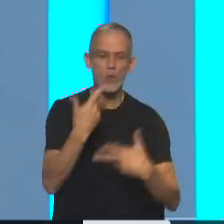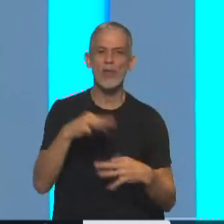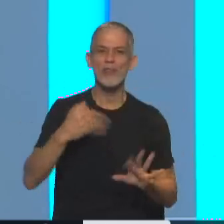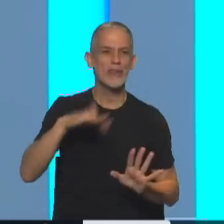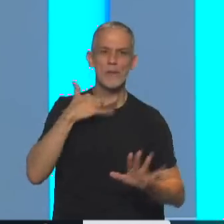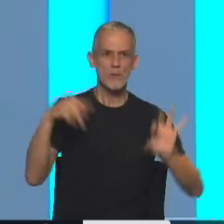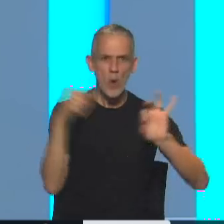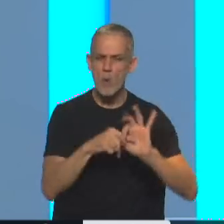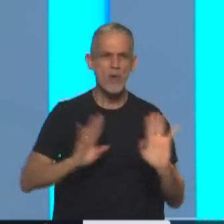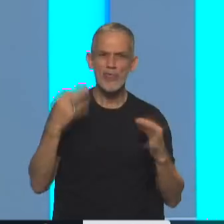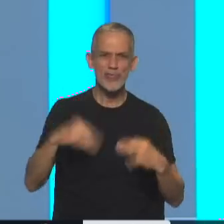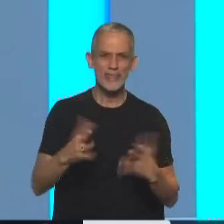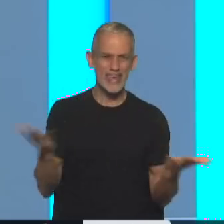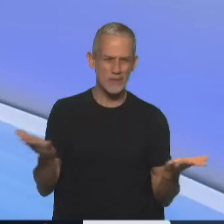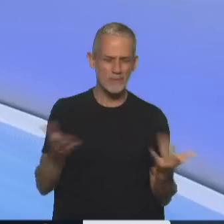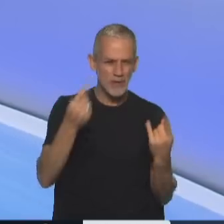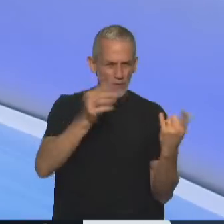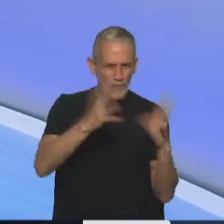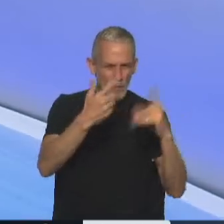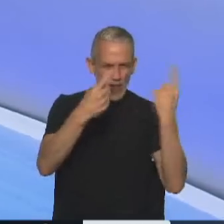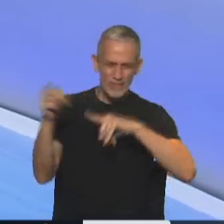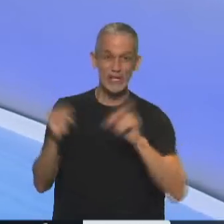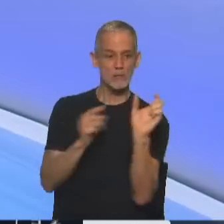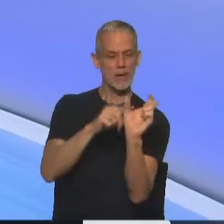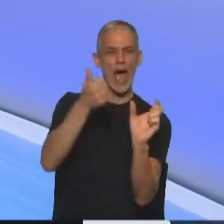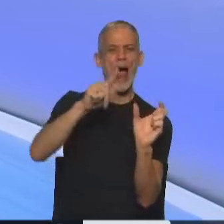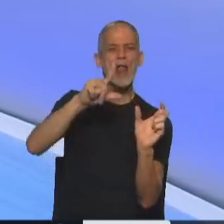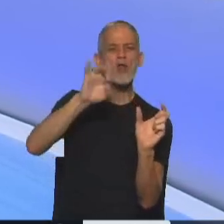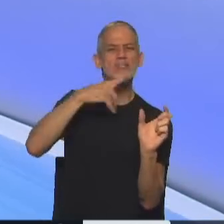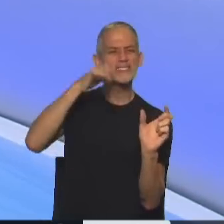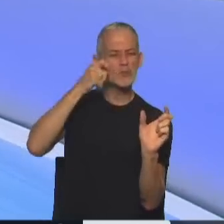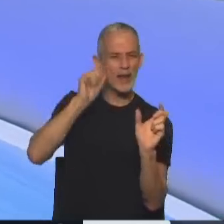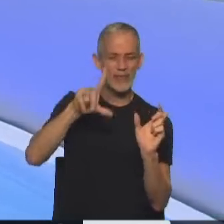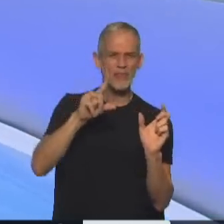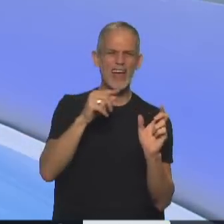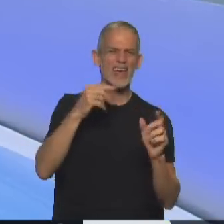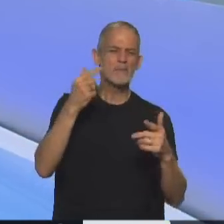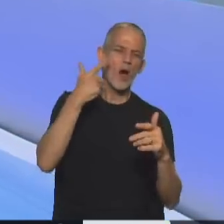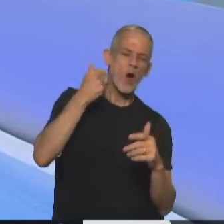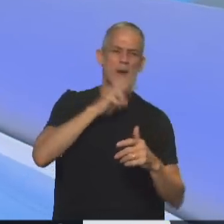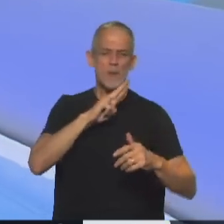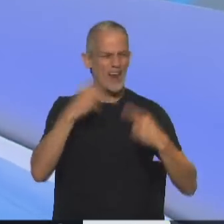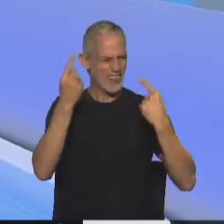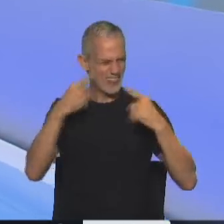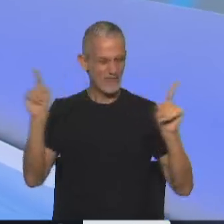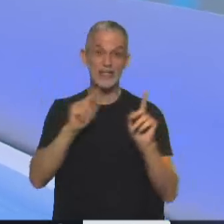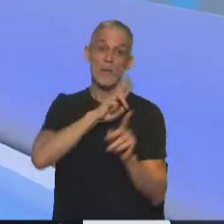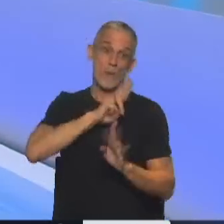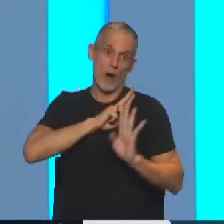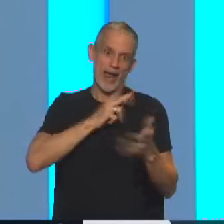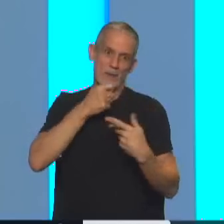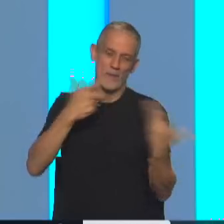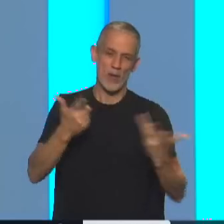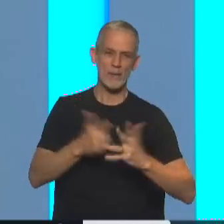esta línea es, opera diferente la halosexualidad sobre los diferentes géneros. En el caso de las mujeres, vos fijate,